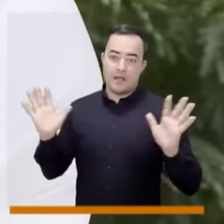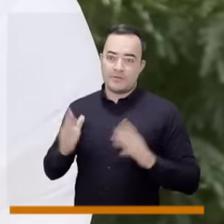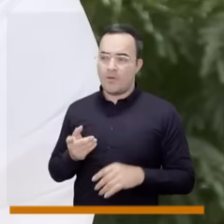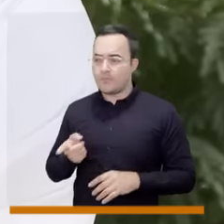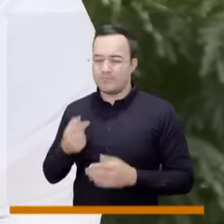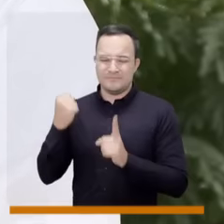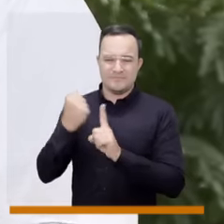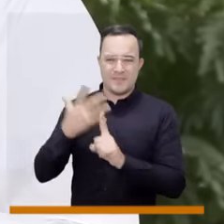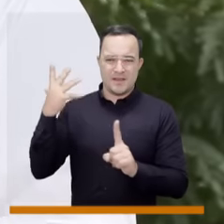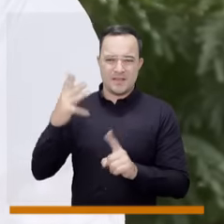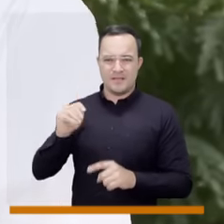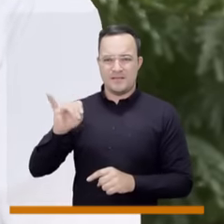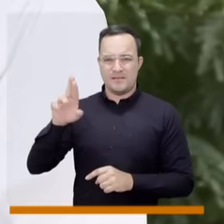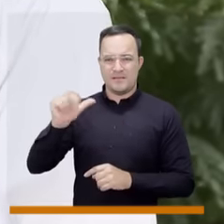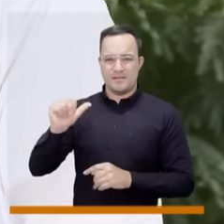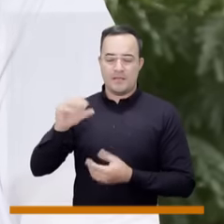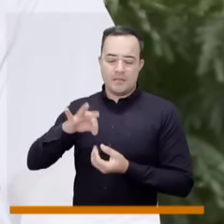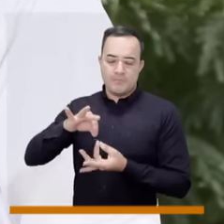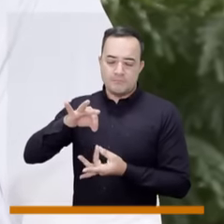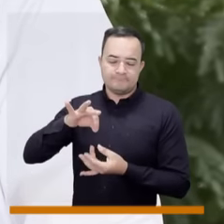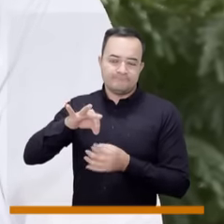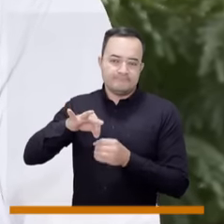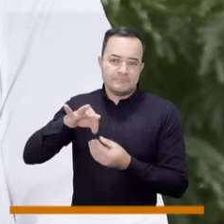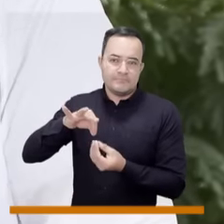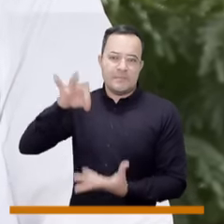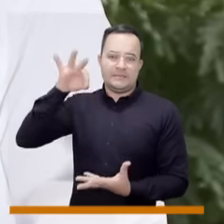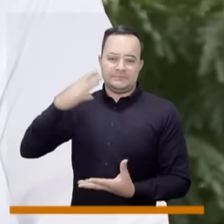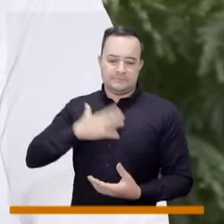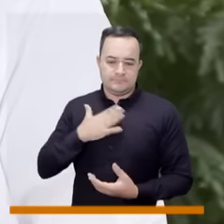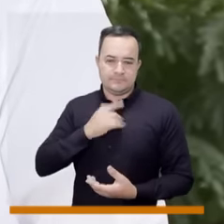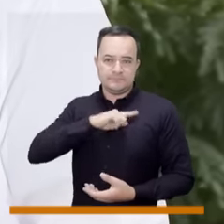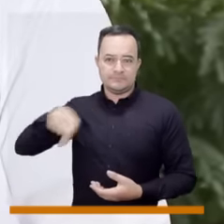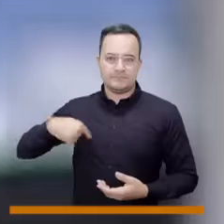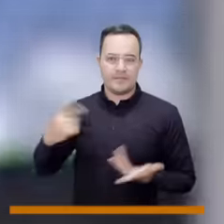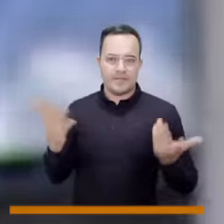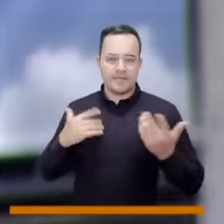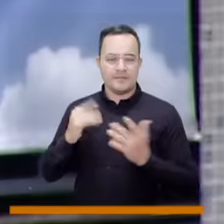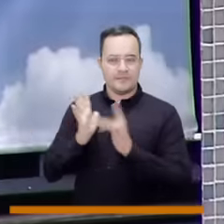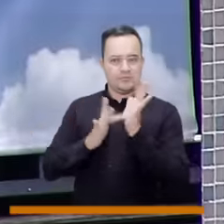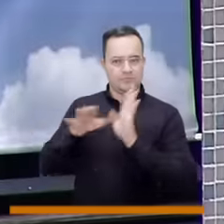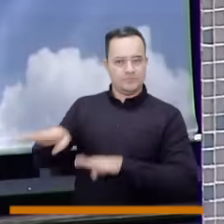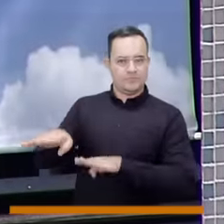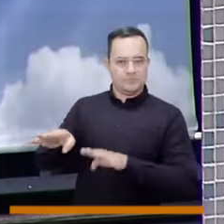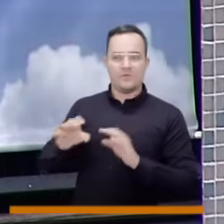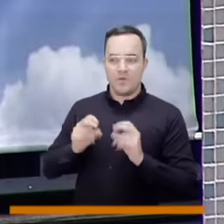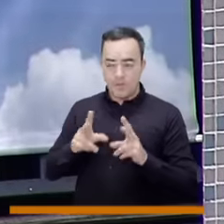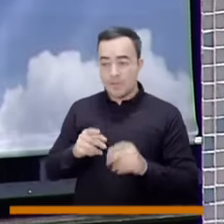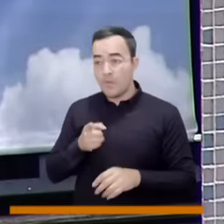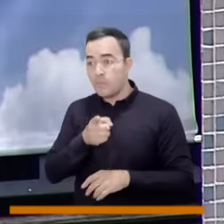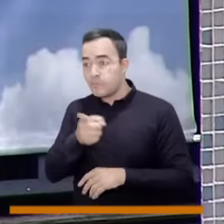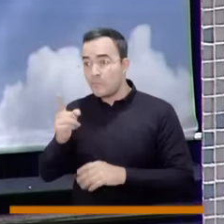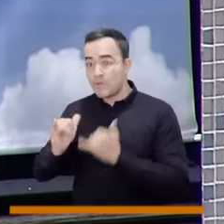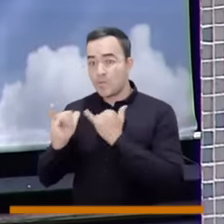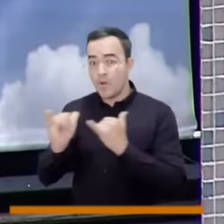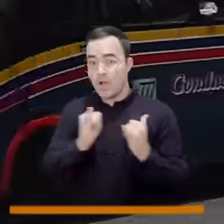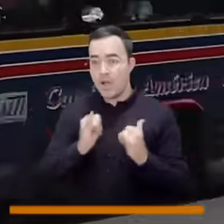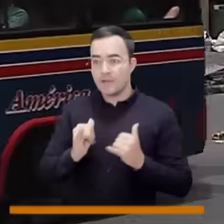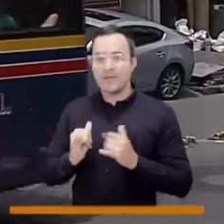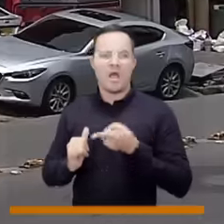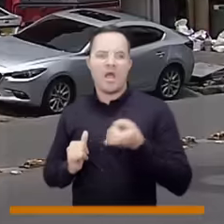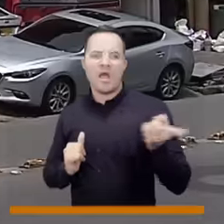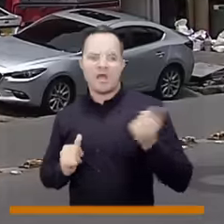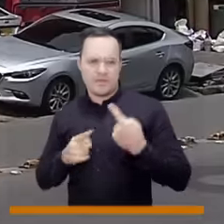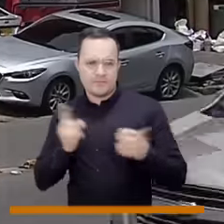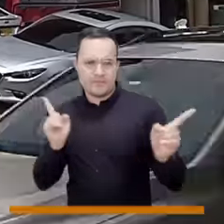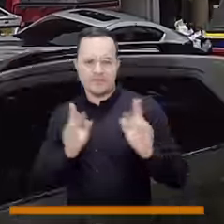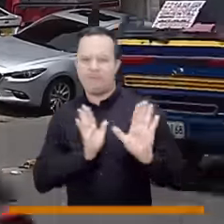porque hemos trabajado la libertad religiosa y como partido Mira nosotros tenemos una esencia cristiana, pero eso no significa que solamente trabajemos